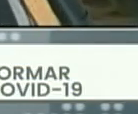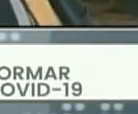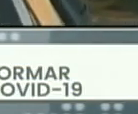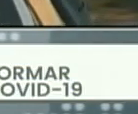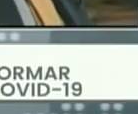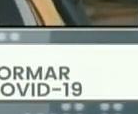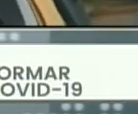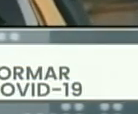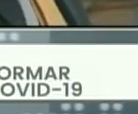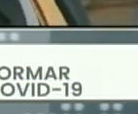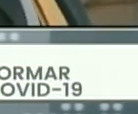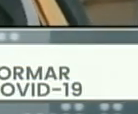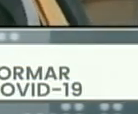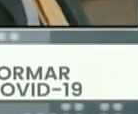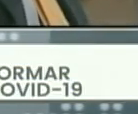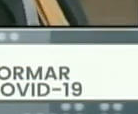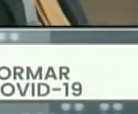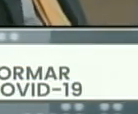a las 10 de la noche